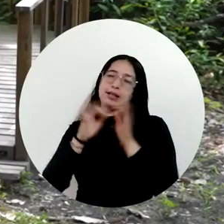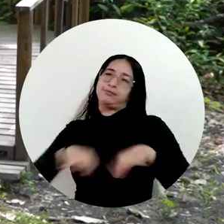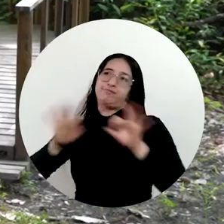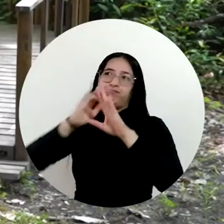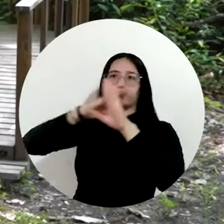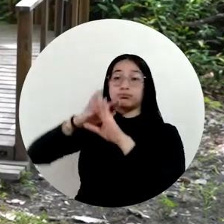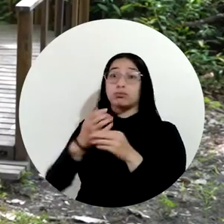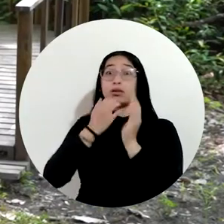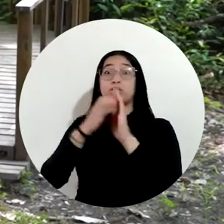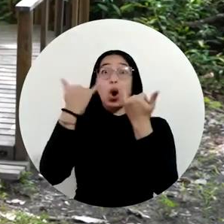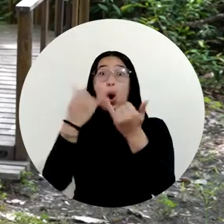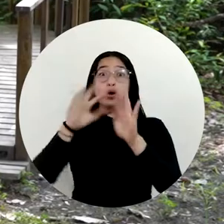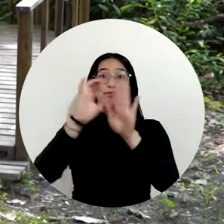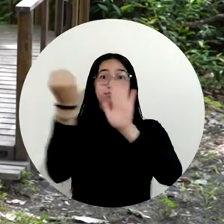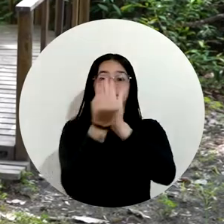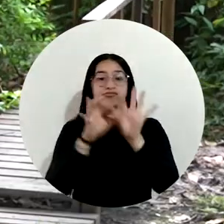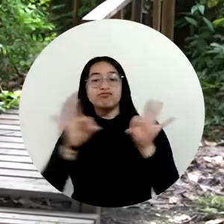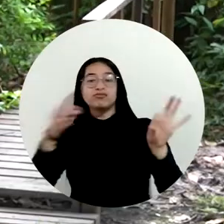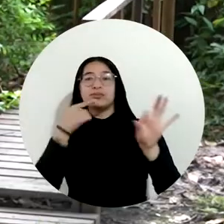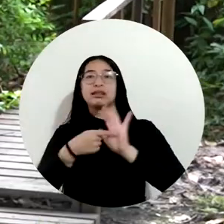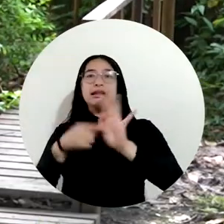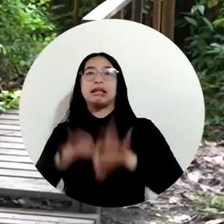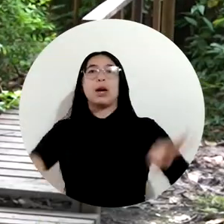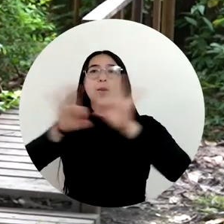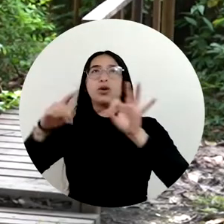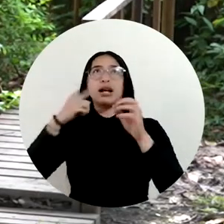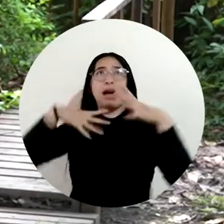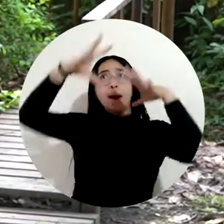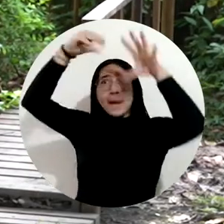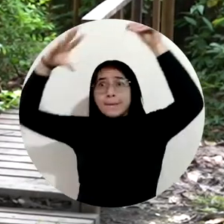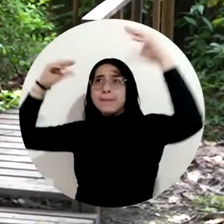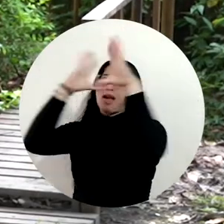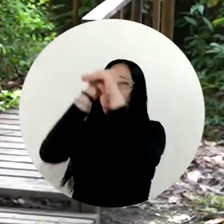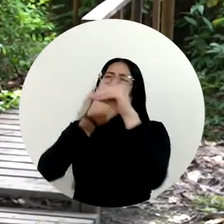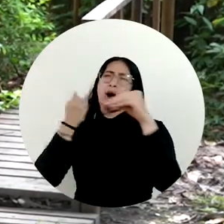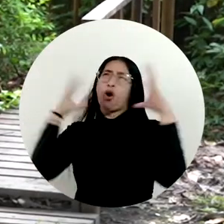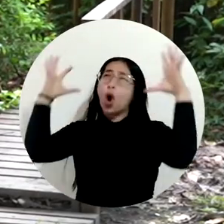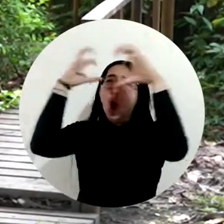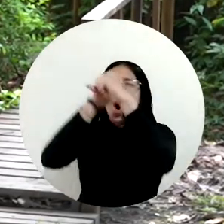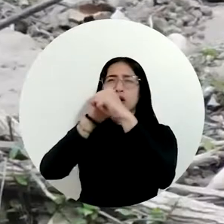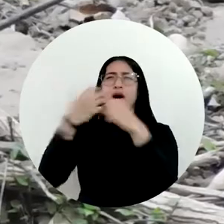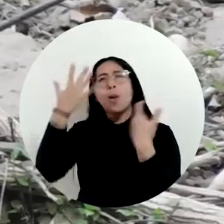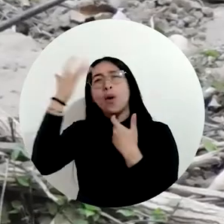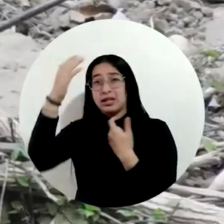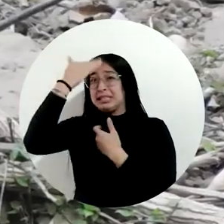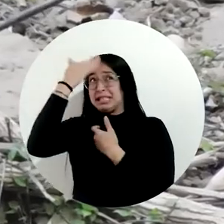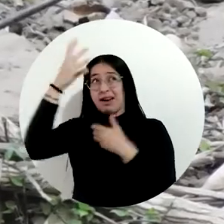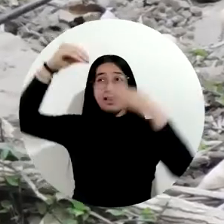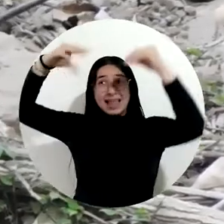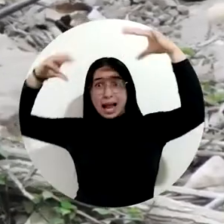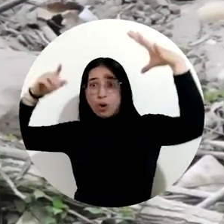eslogan de este año fue Noches Oscuras, Migraciones Seguras, esto haciendo referencia al impacto que tiene sobre las aves, la